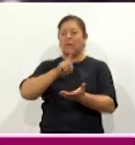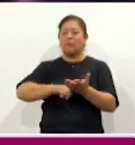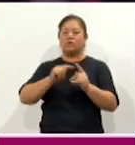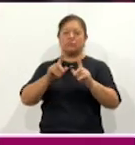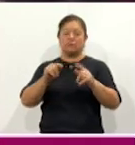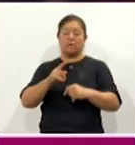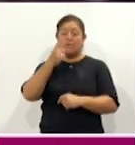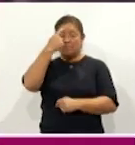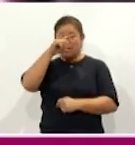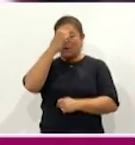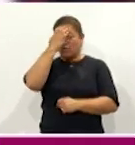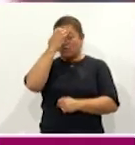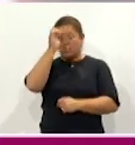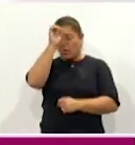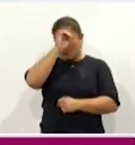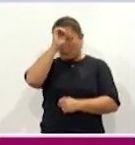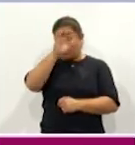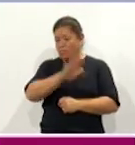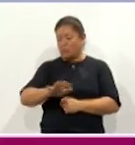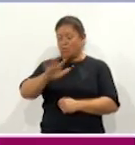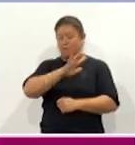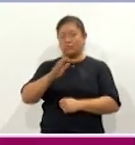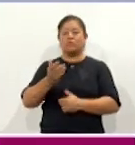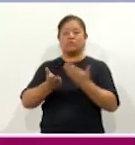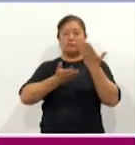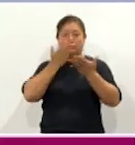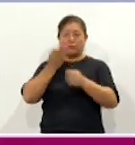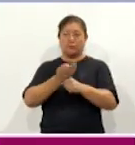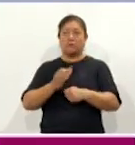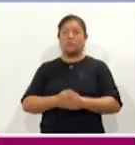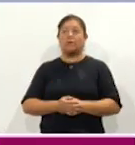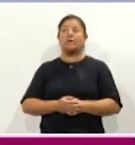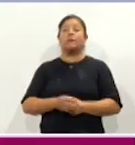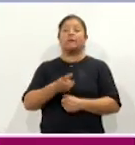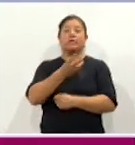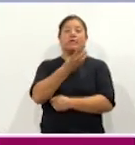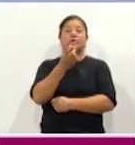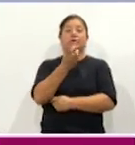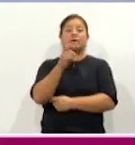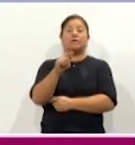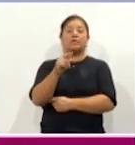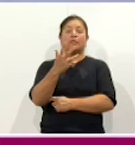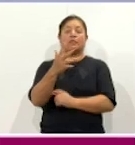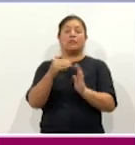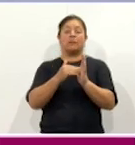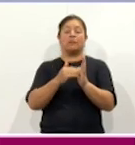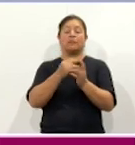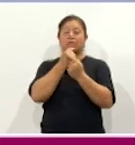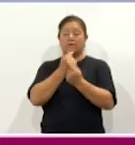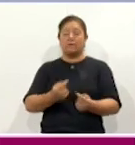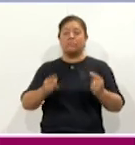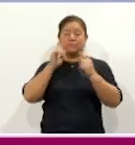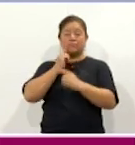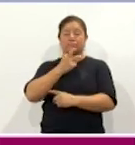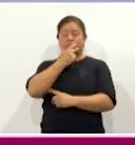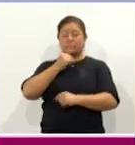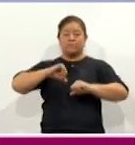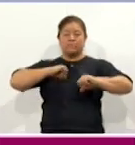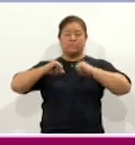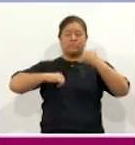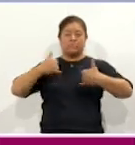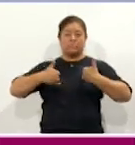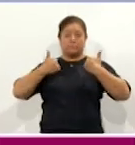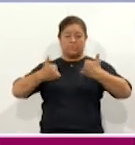opinión de las y los estudiantes. 375.000 niños, niñas, adolescentes y jóvenes